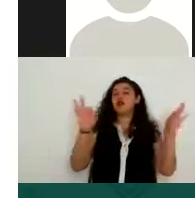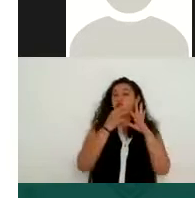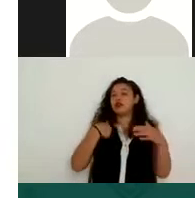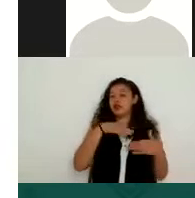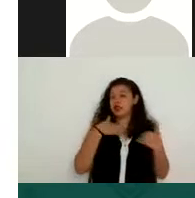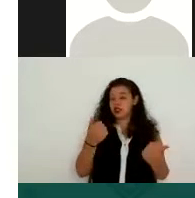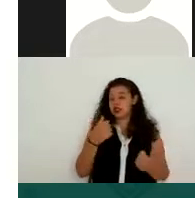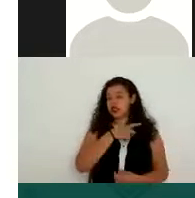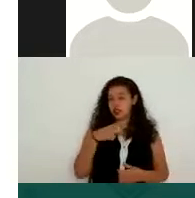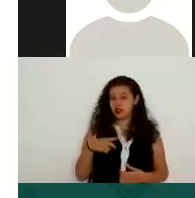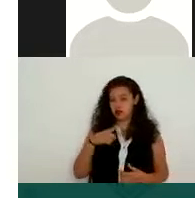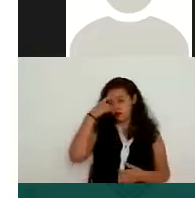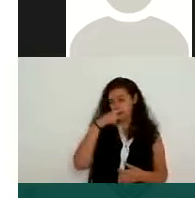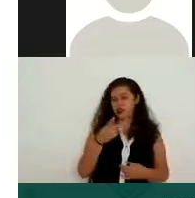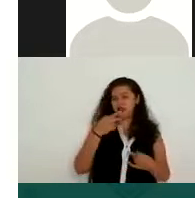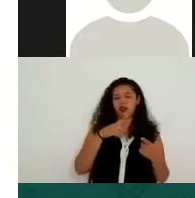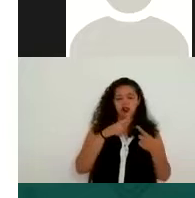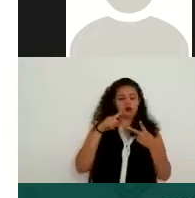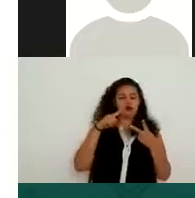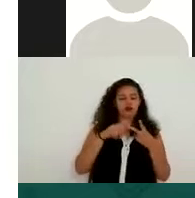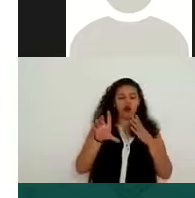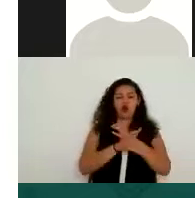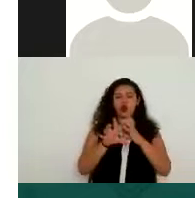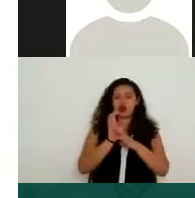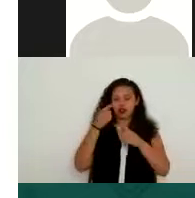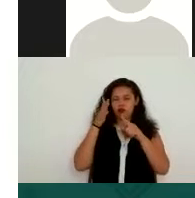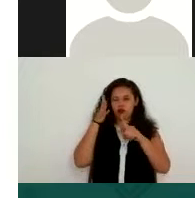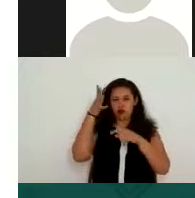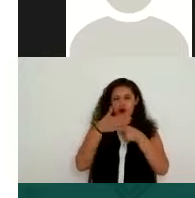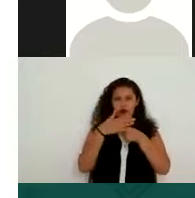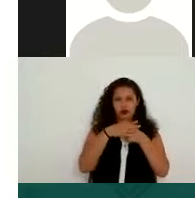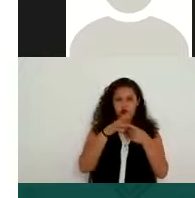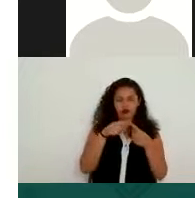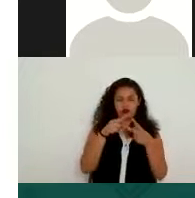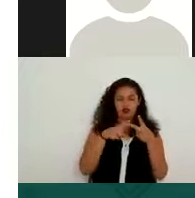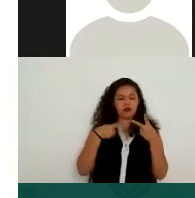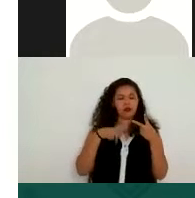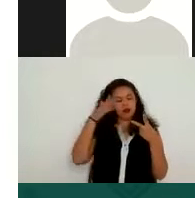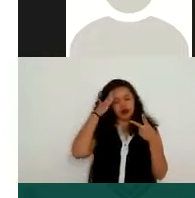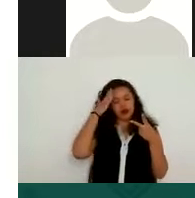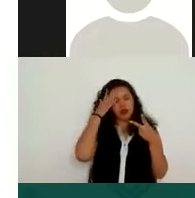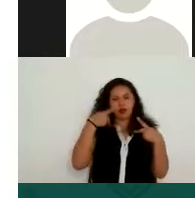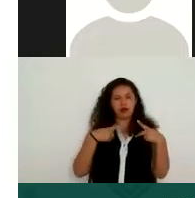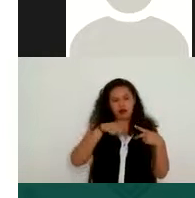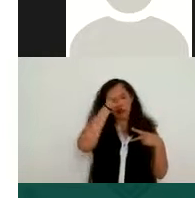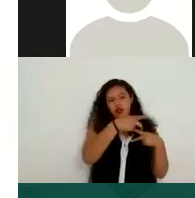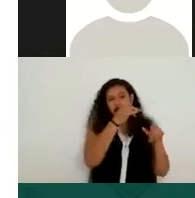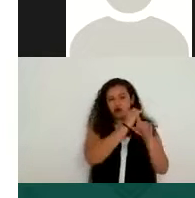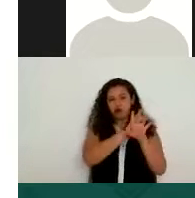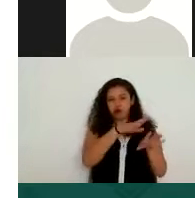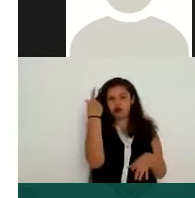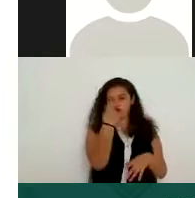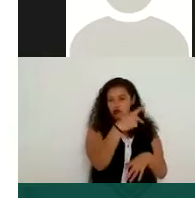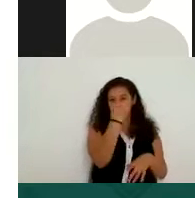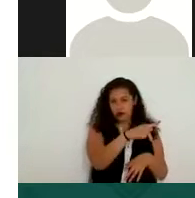evitar confusiones posteriores. El titular es la persona física a quien corresponden los datos personales. Es, por ejemplo,